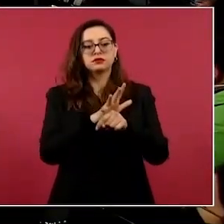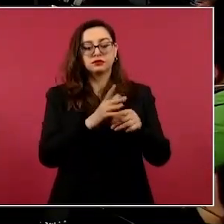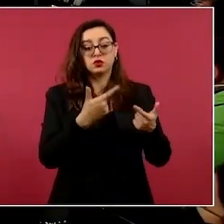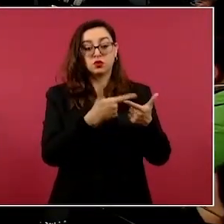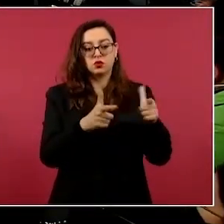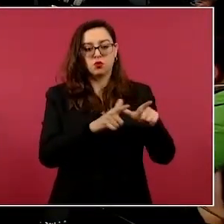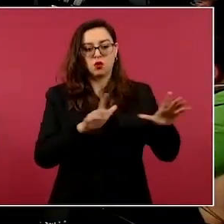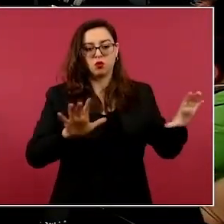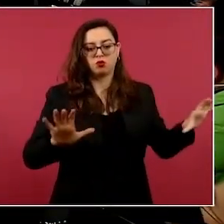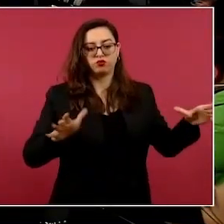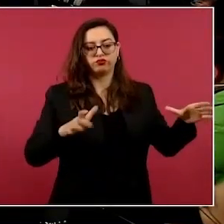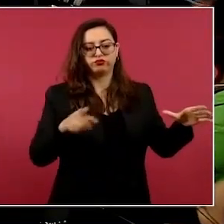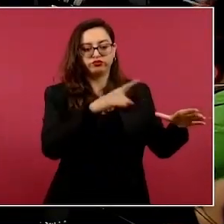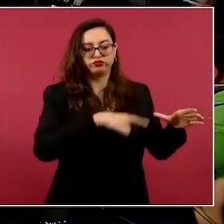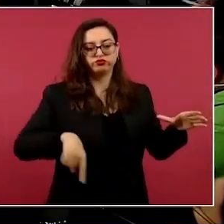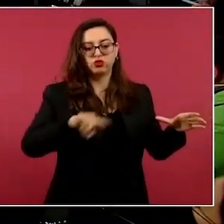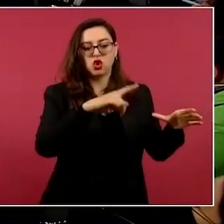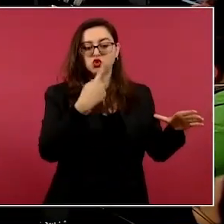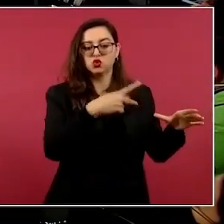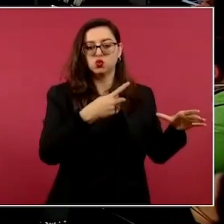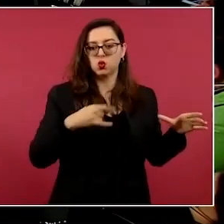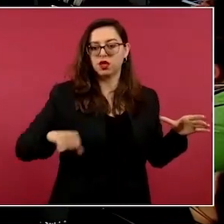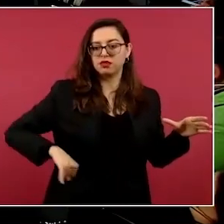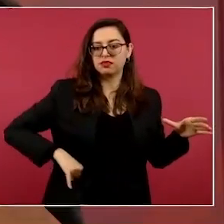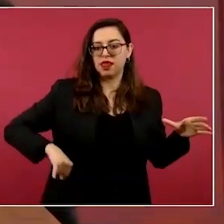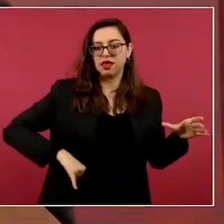de grupos.